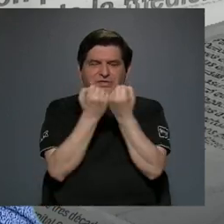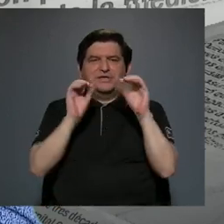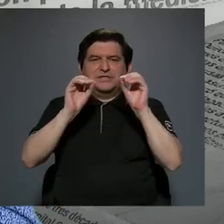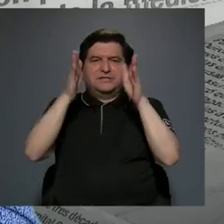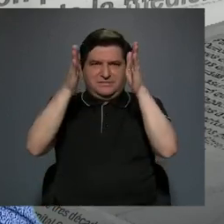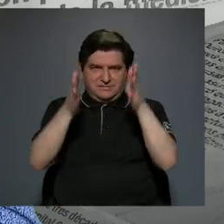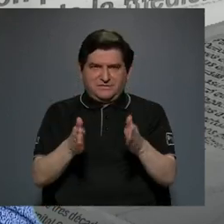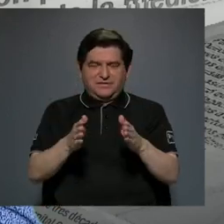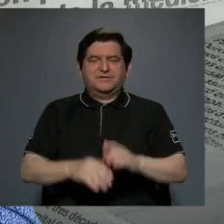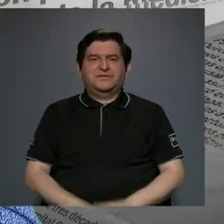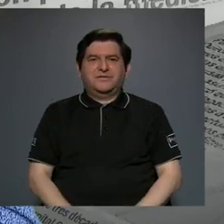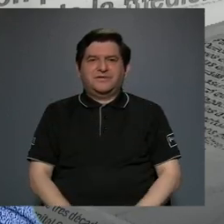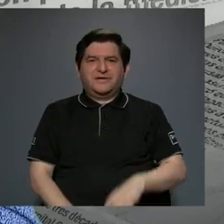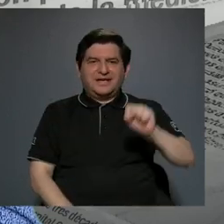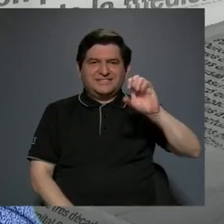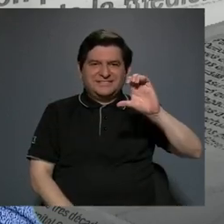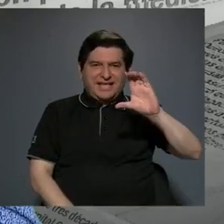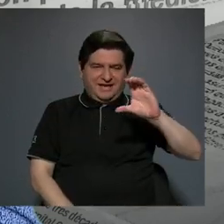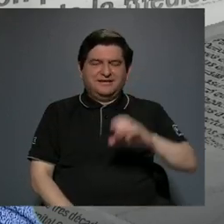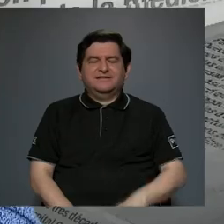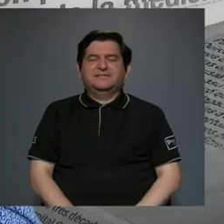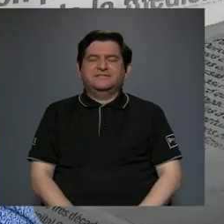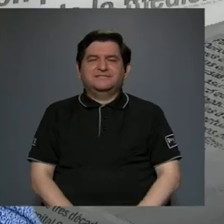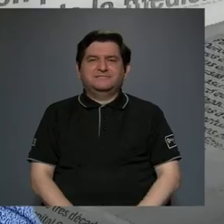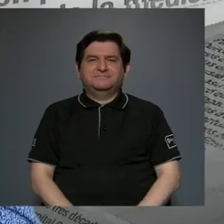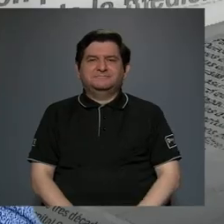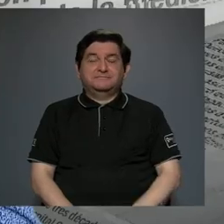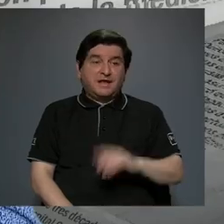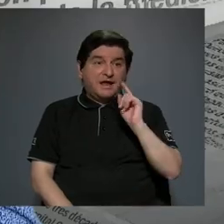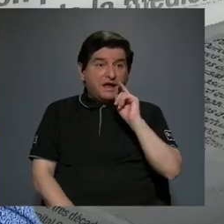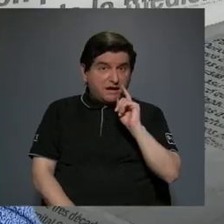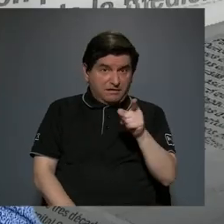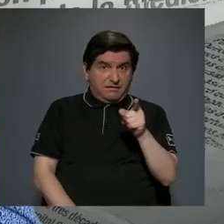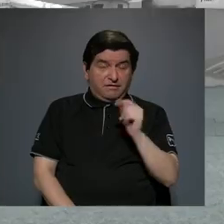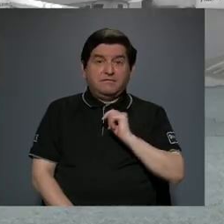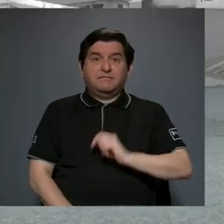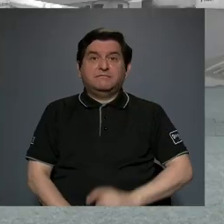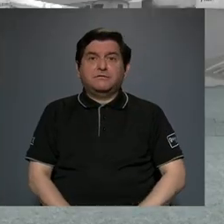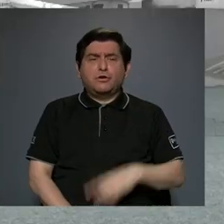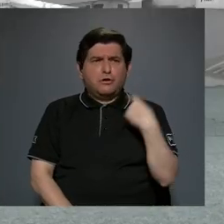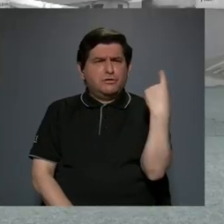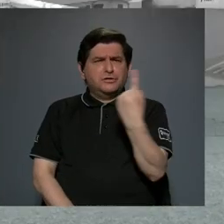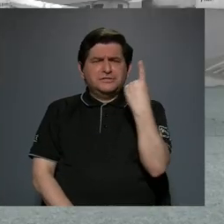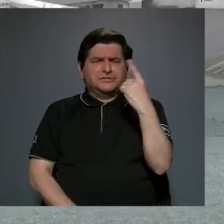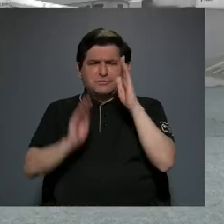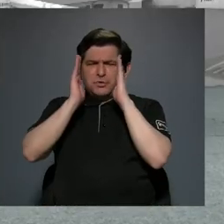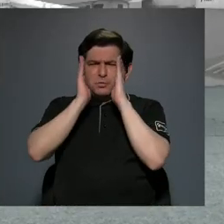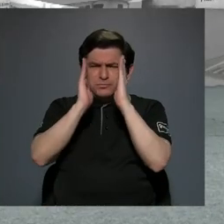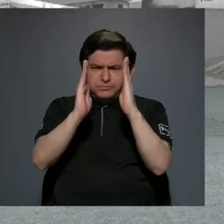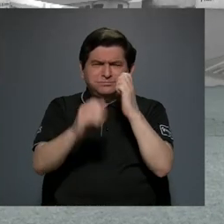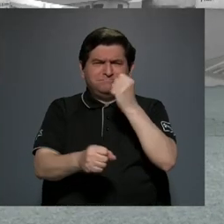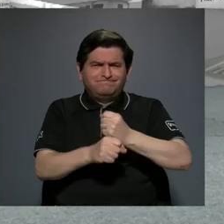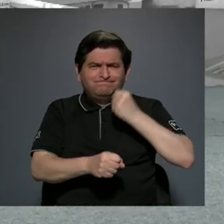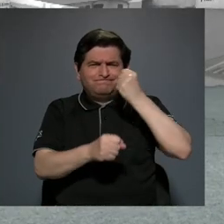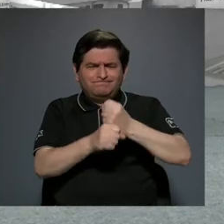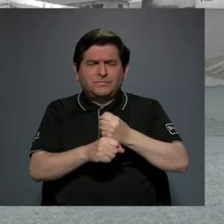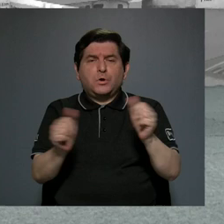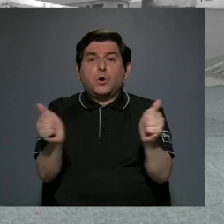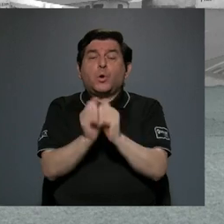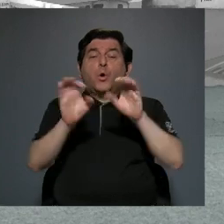Educadores, el SEC, y pues él siempre se ha abocado a trabajar con